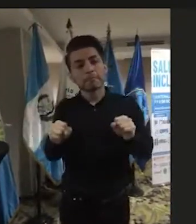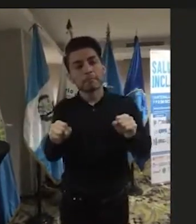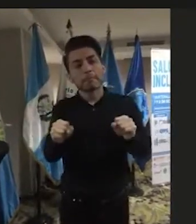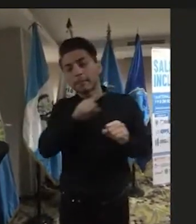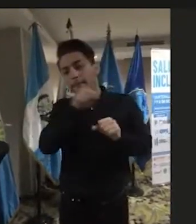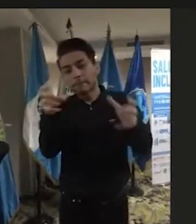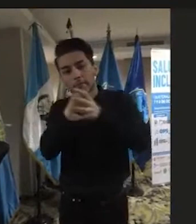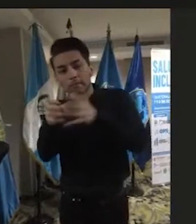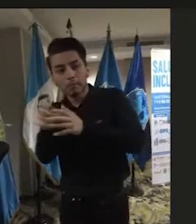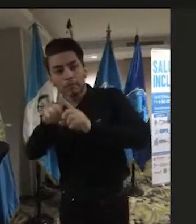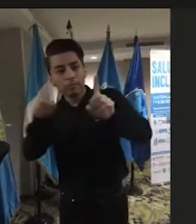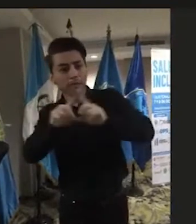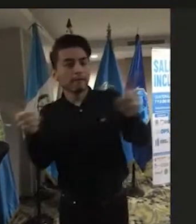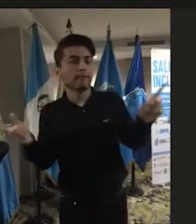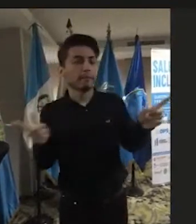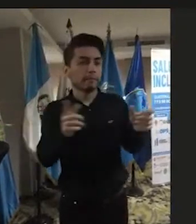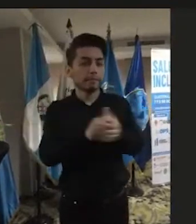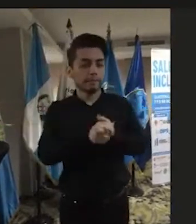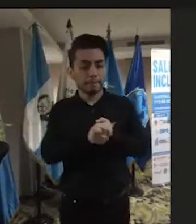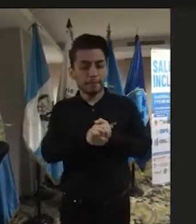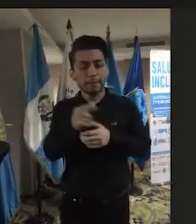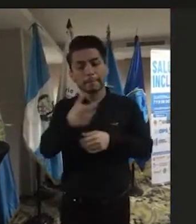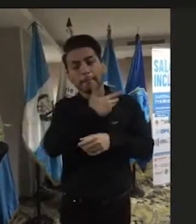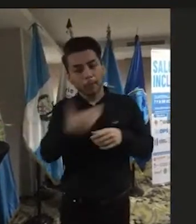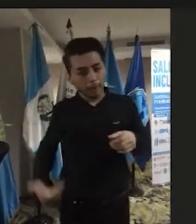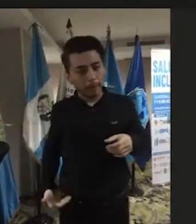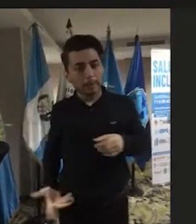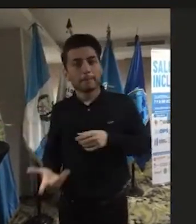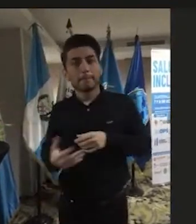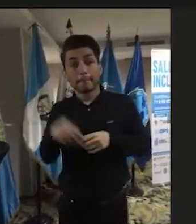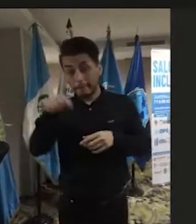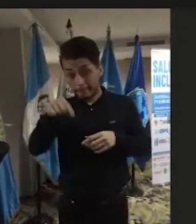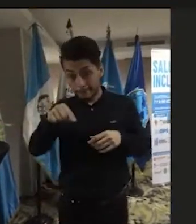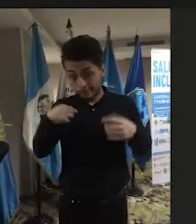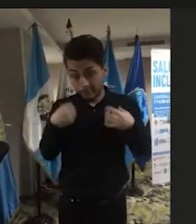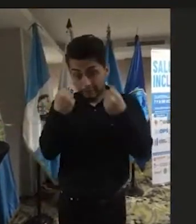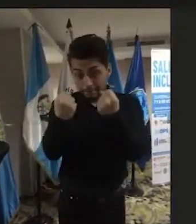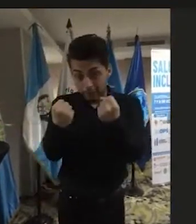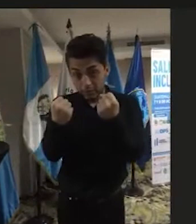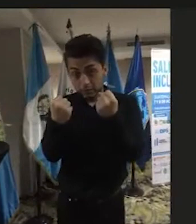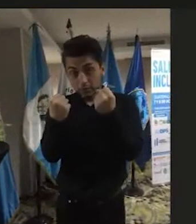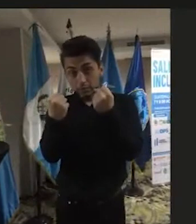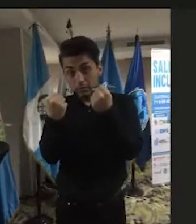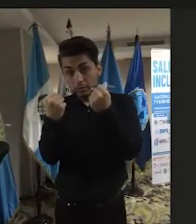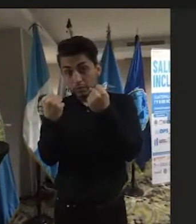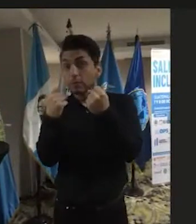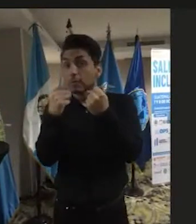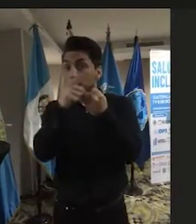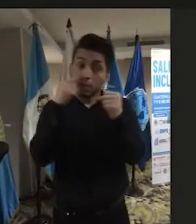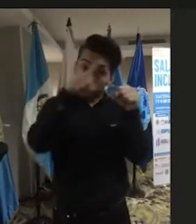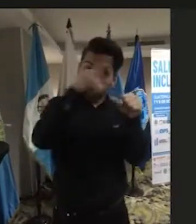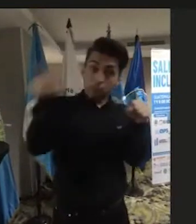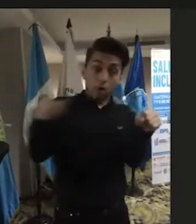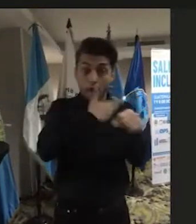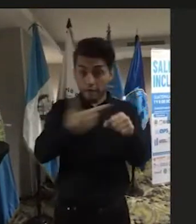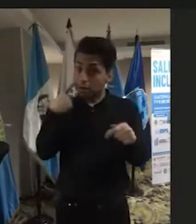sectores a nivel del Estado que este esfuerzo lo tomen en cuenta y